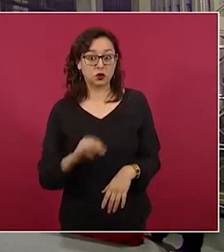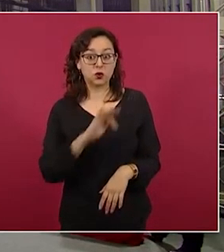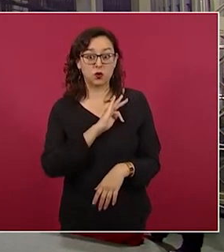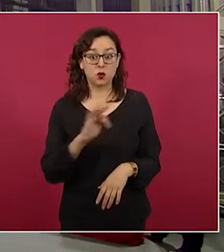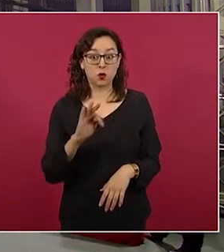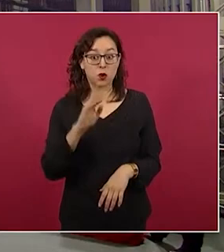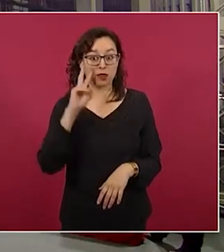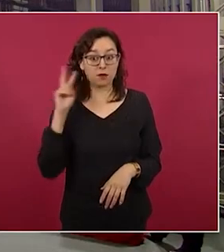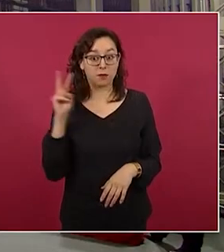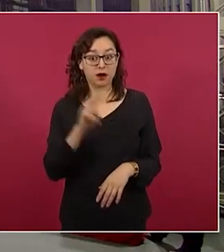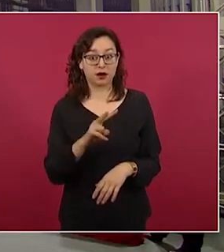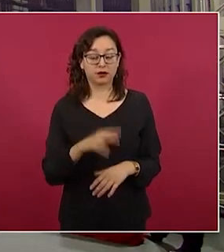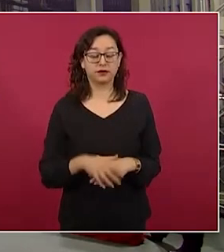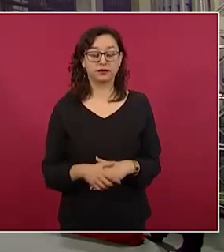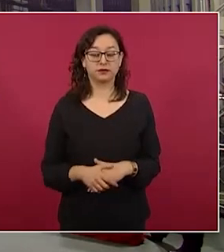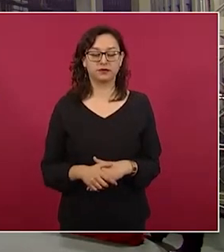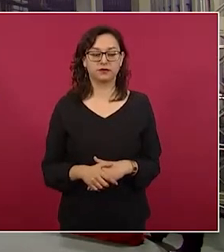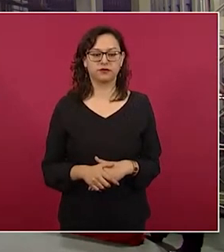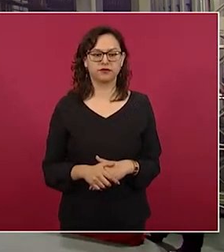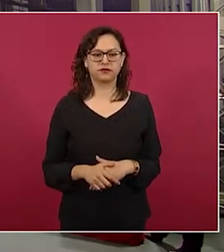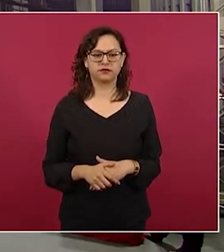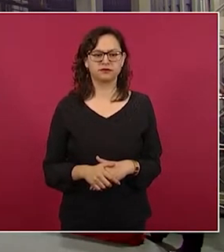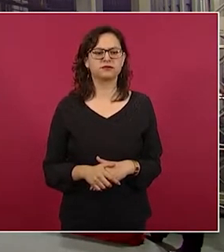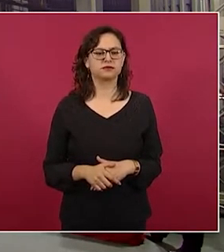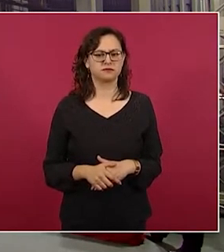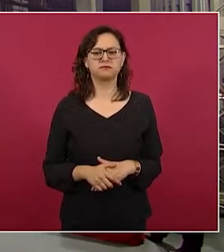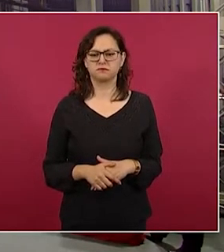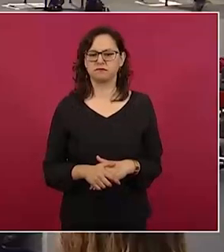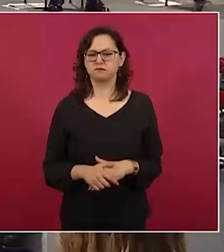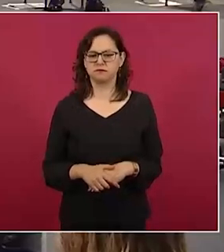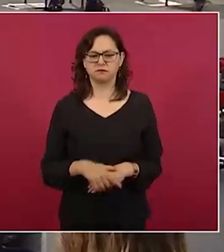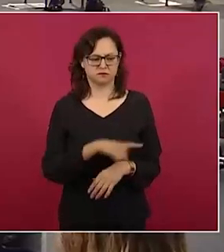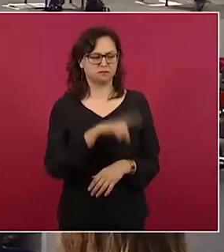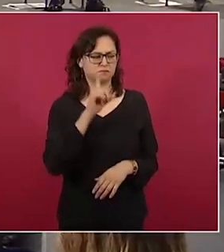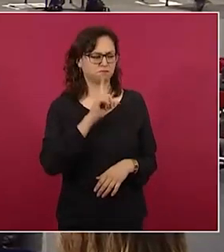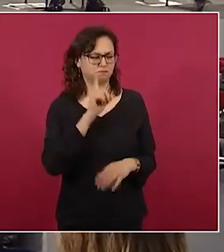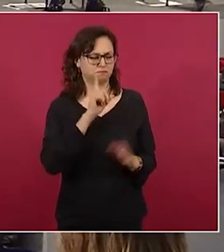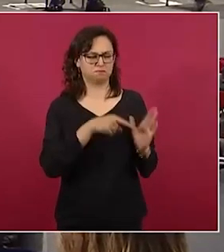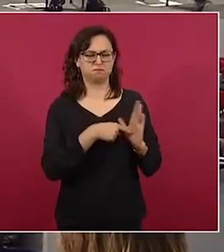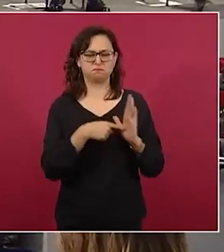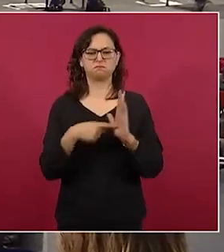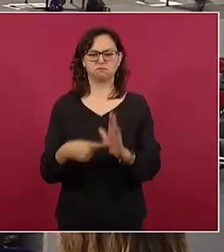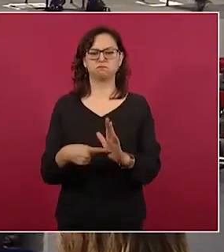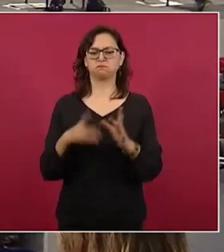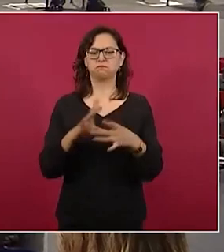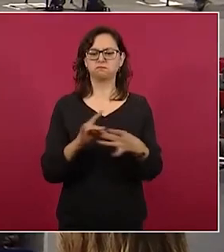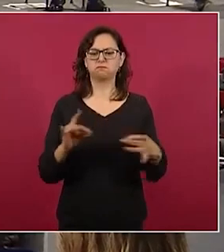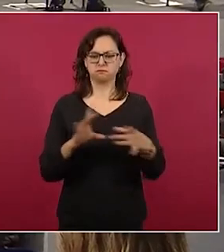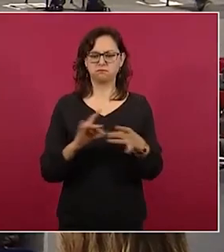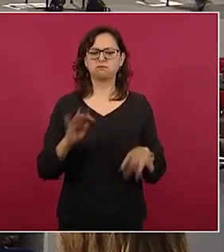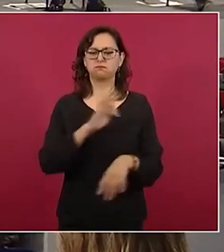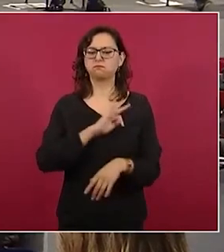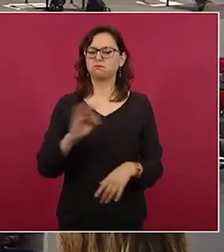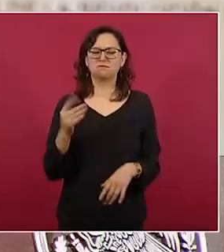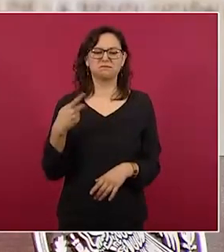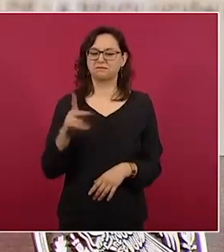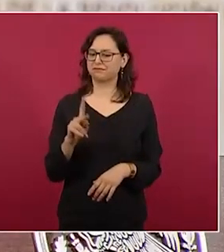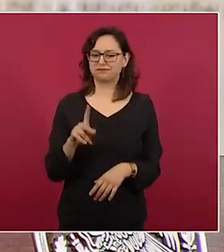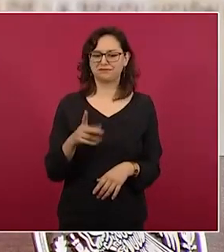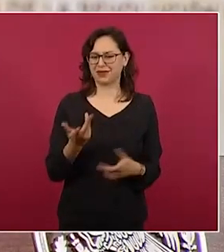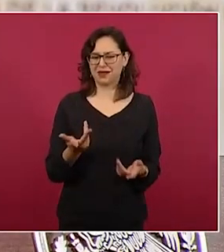ambiental de la obra del Tren Maya, señor presidente. Sí, ahora les explica, pero no es eso, o sea,